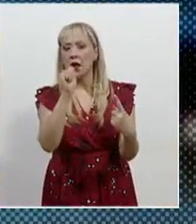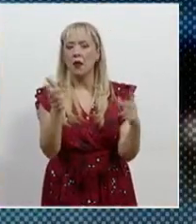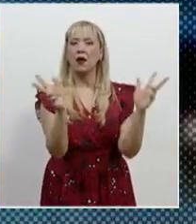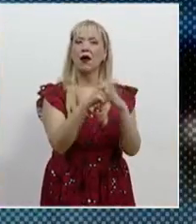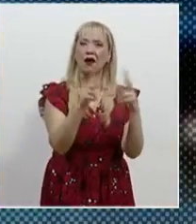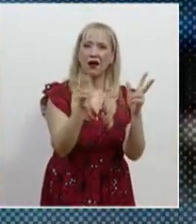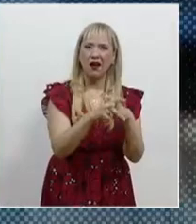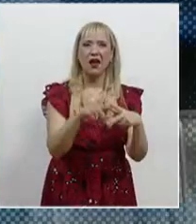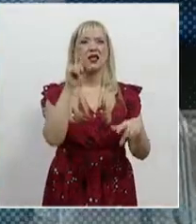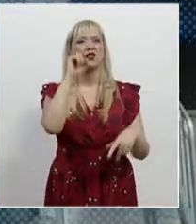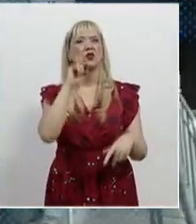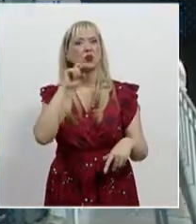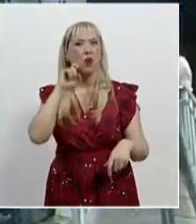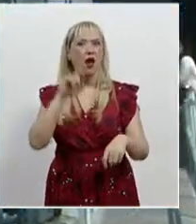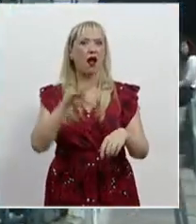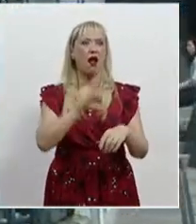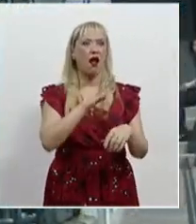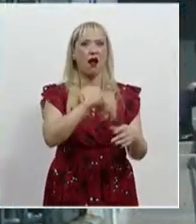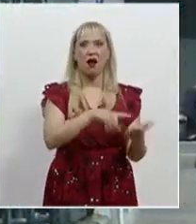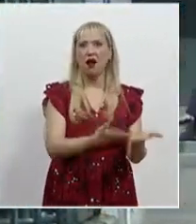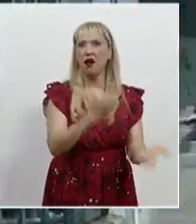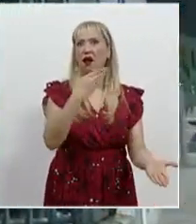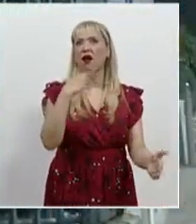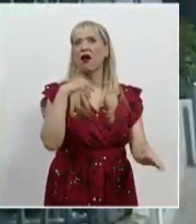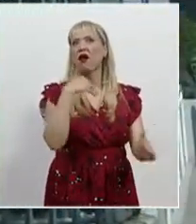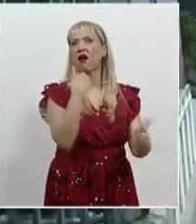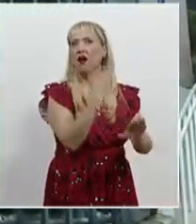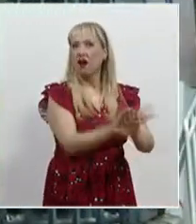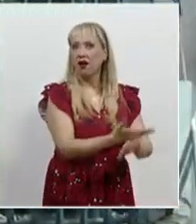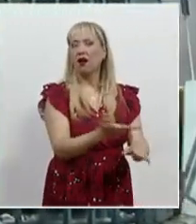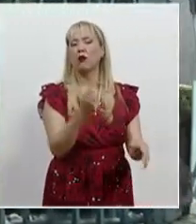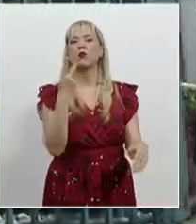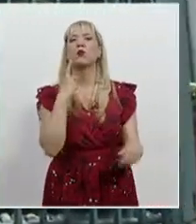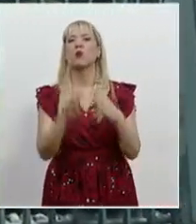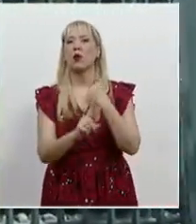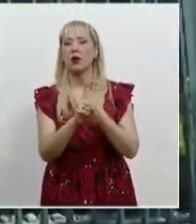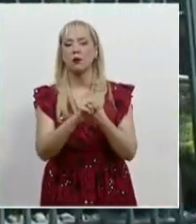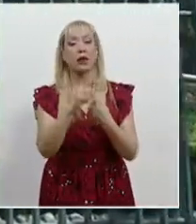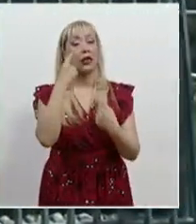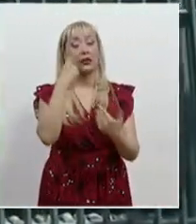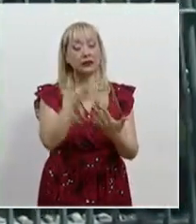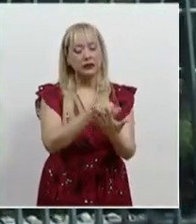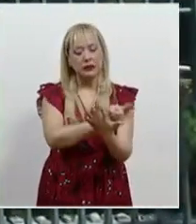sexual o política. Para el canal del Poder Judicial de la Federación, Jesús Daza.